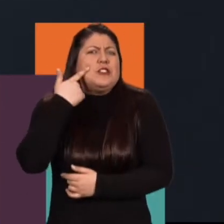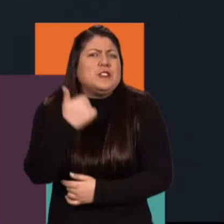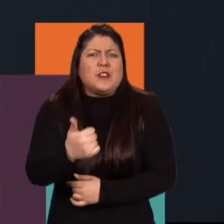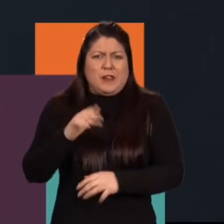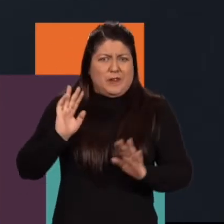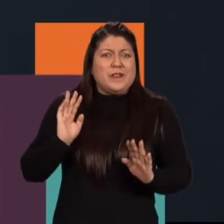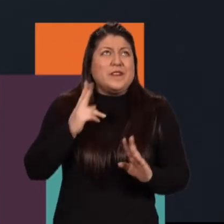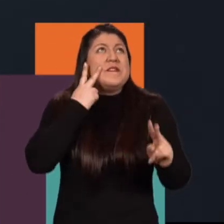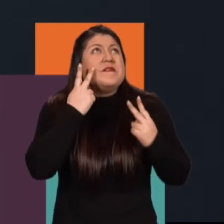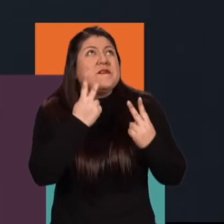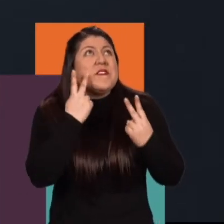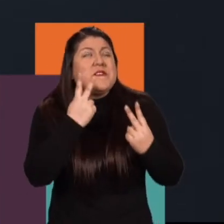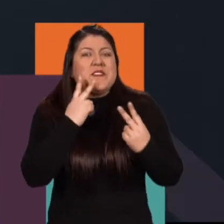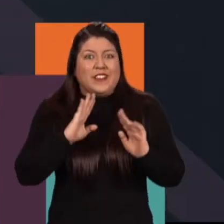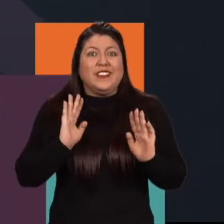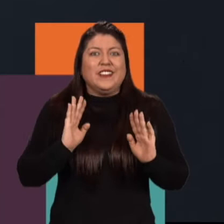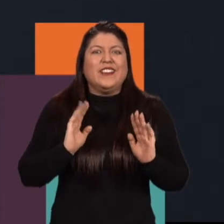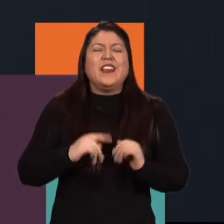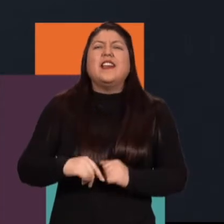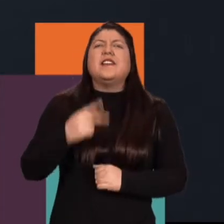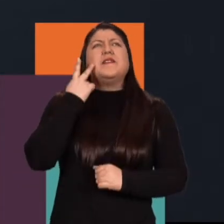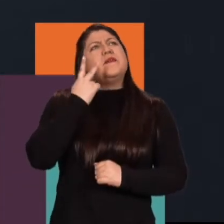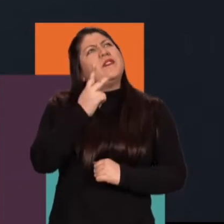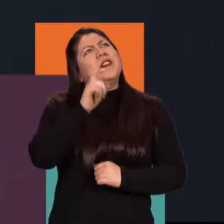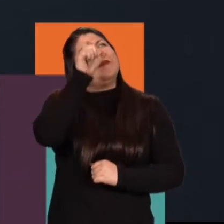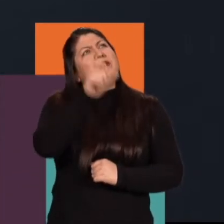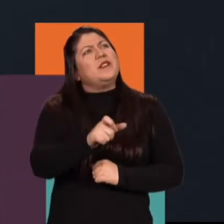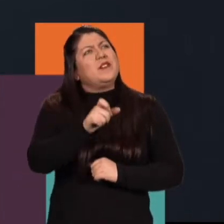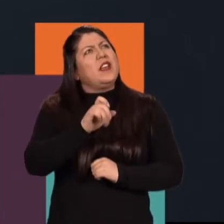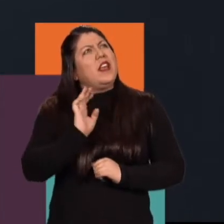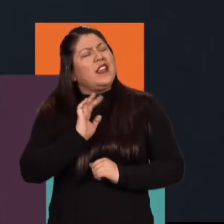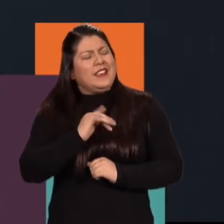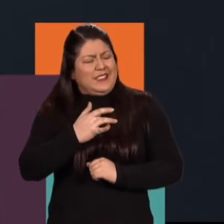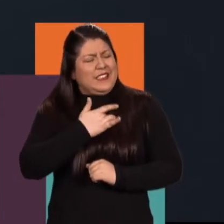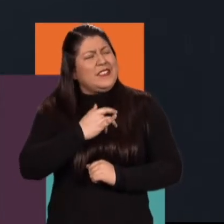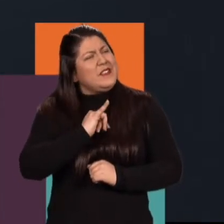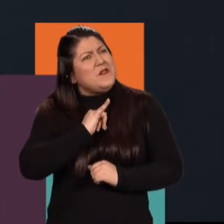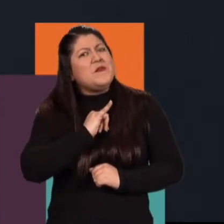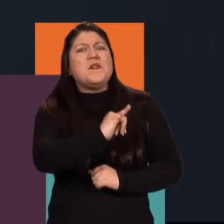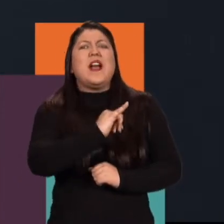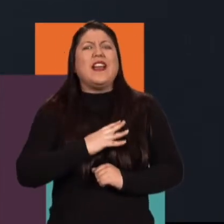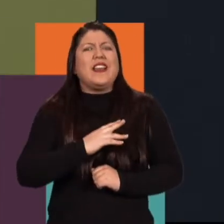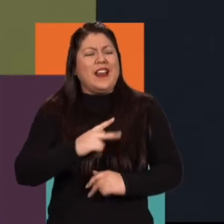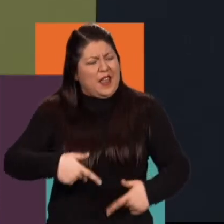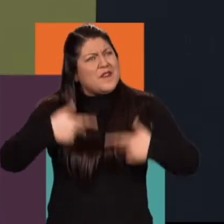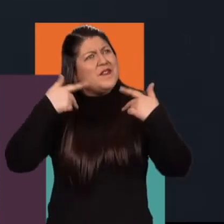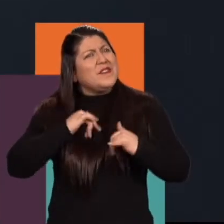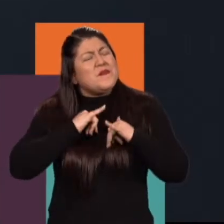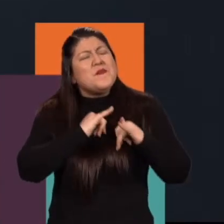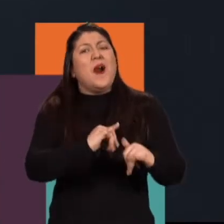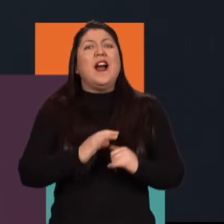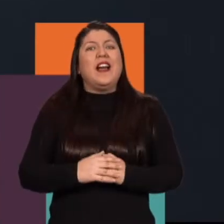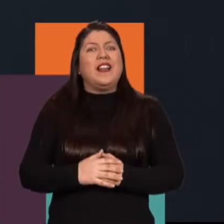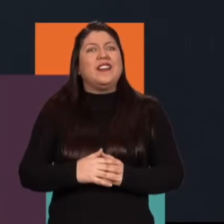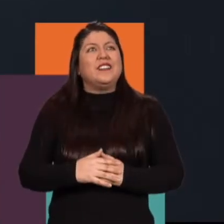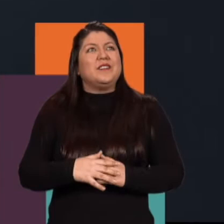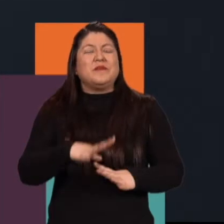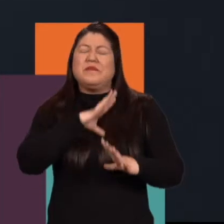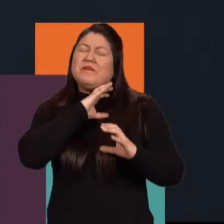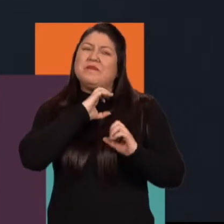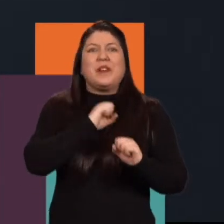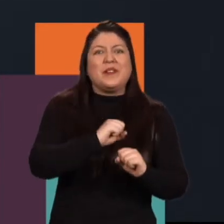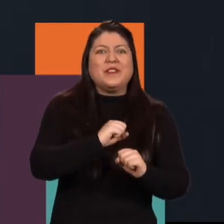entretenido o chévere ver cuando tú estás viendo a alguien que de verdad se parece y lleva casi tu misma vida.